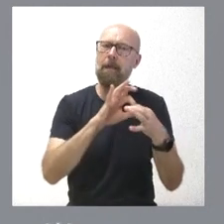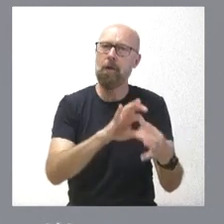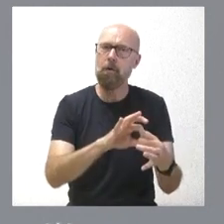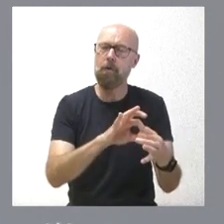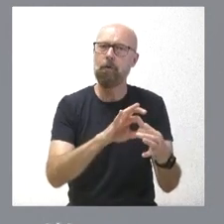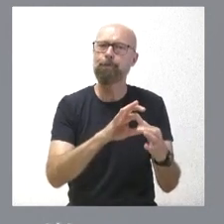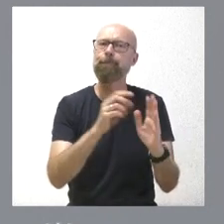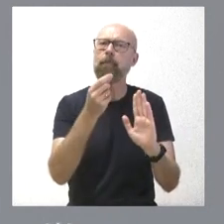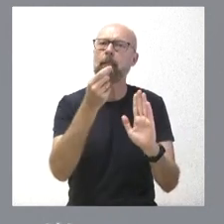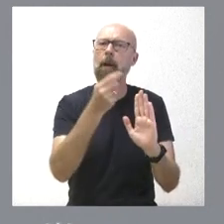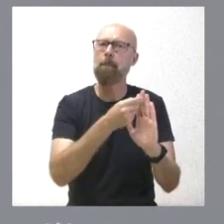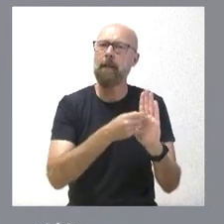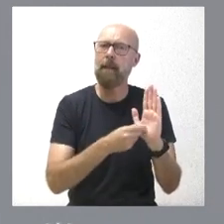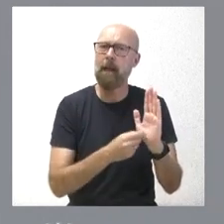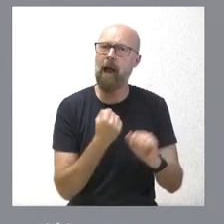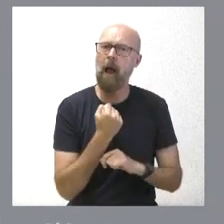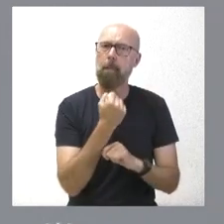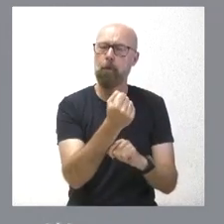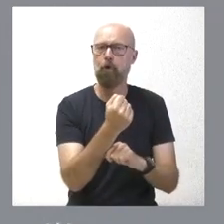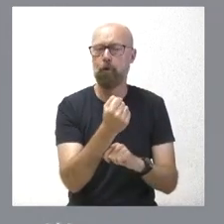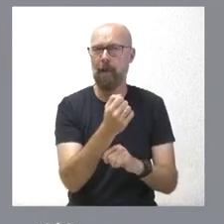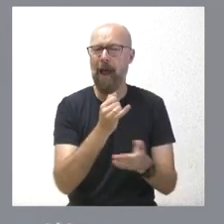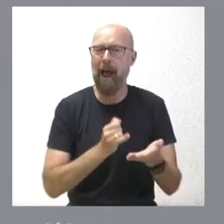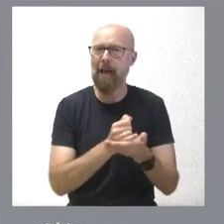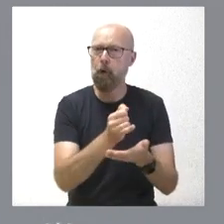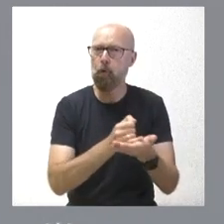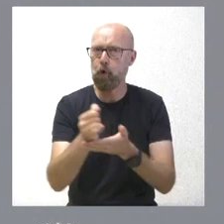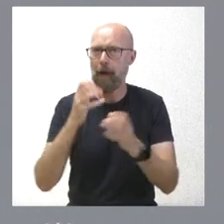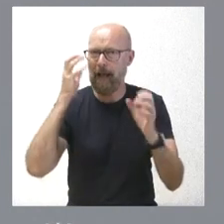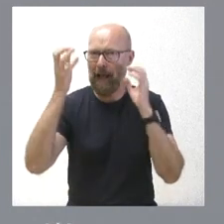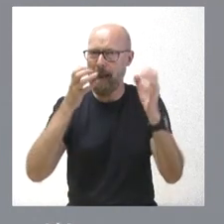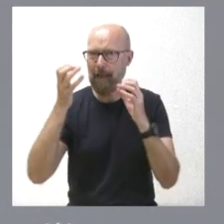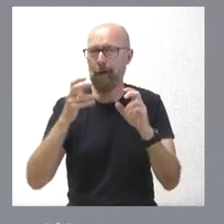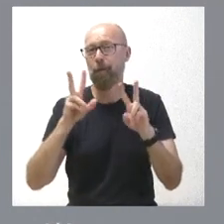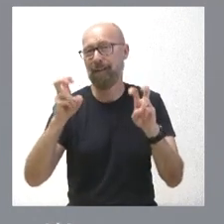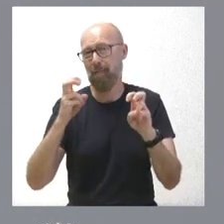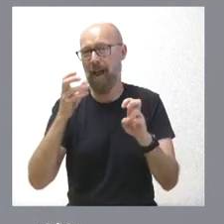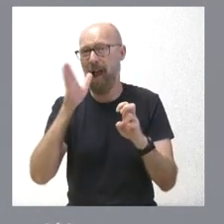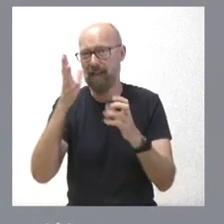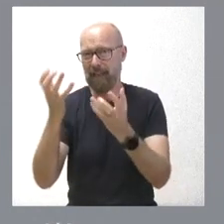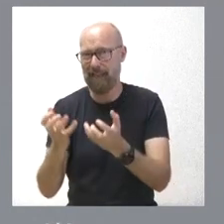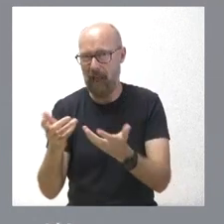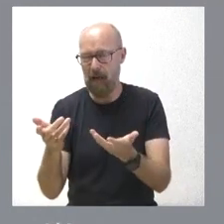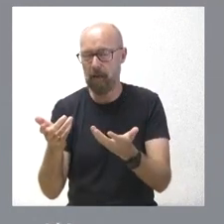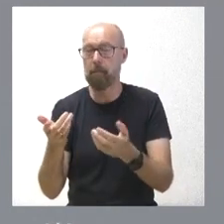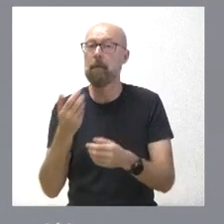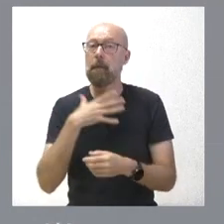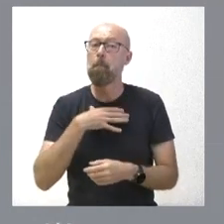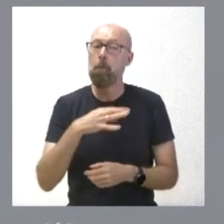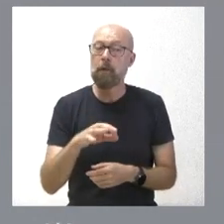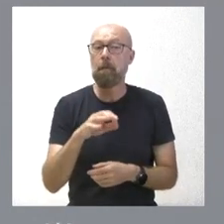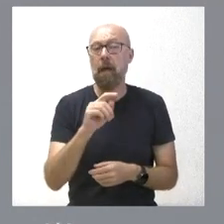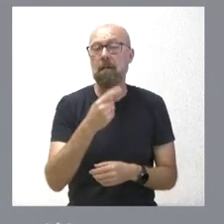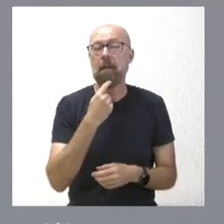medidas de apoyo a agricultores y ganaderos para la sequía. Y la posibilidad de que se hubieran producido